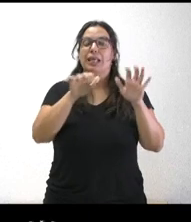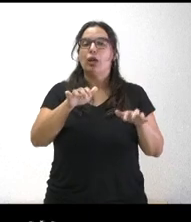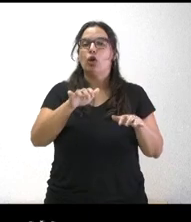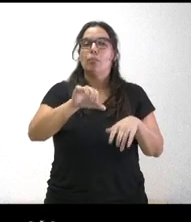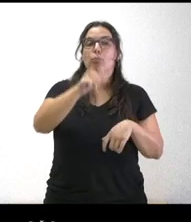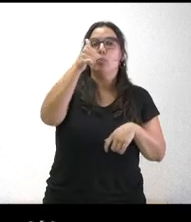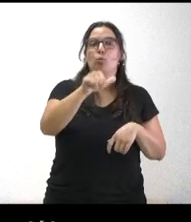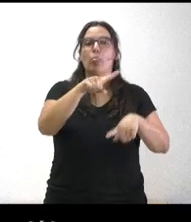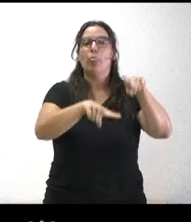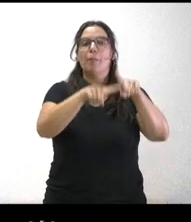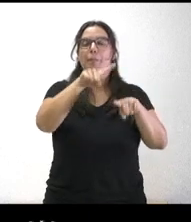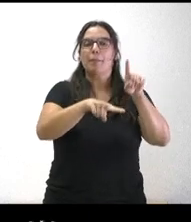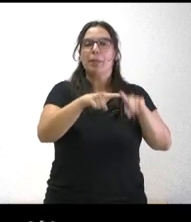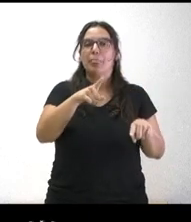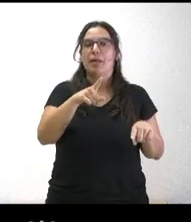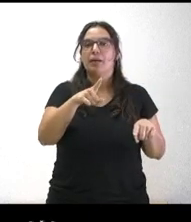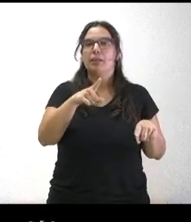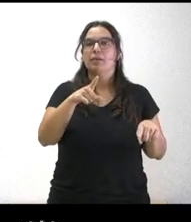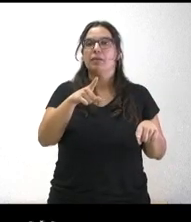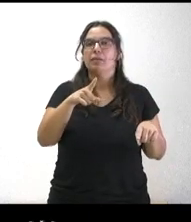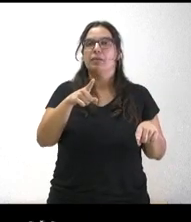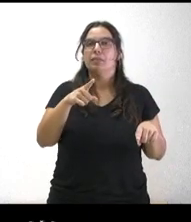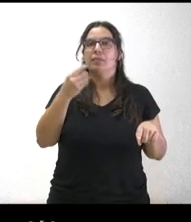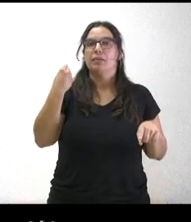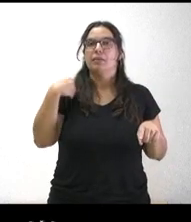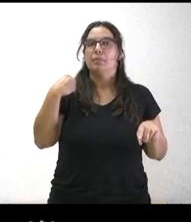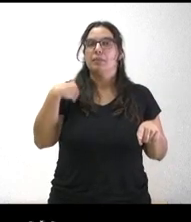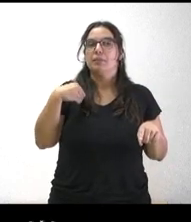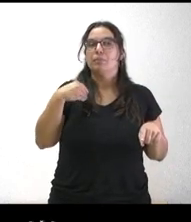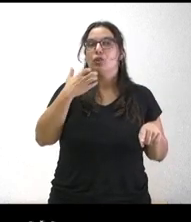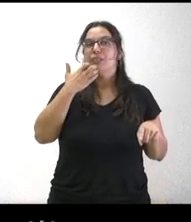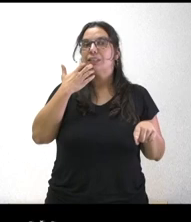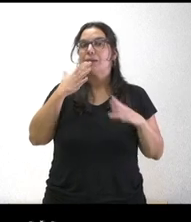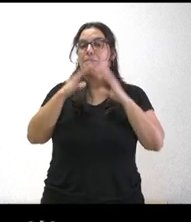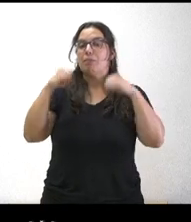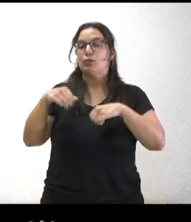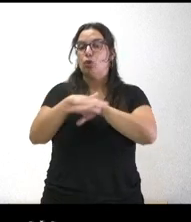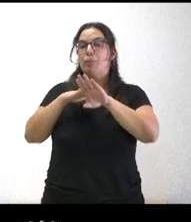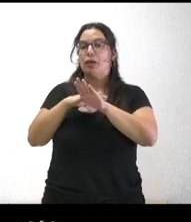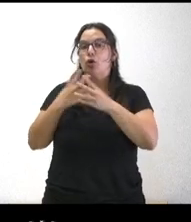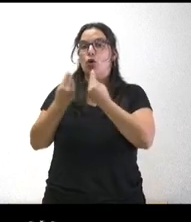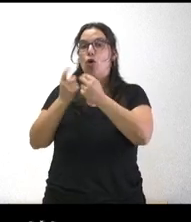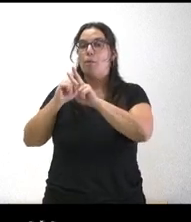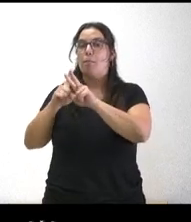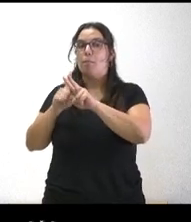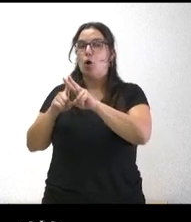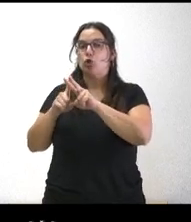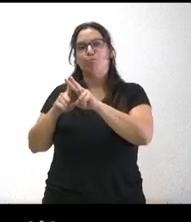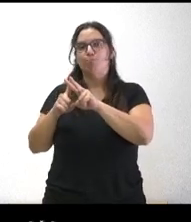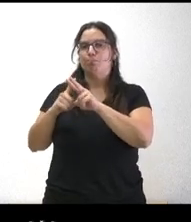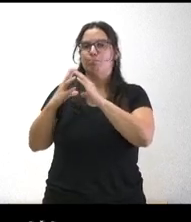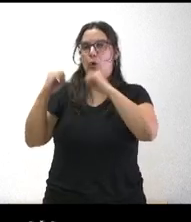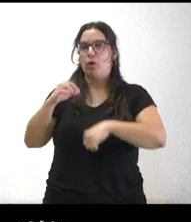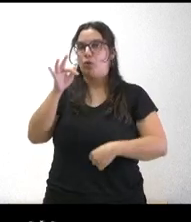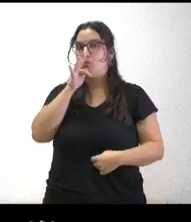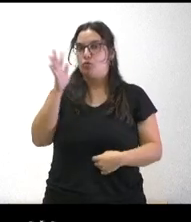al cumplimiento del pacto de gobierno que tienen ustedes con Vox porque ellos han presentado una propuesta de